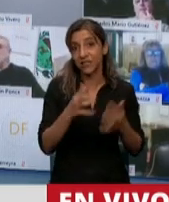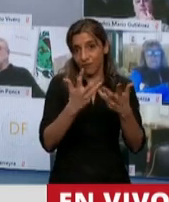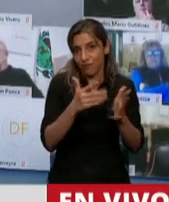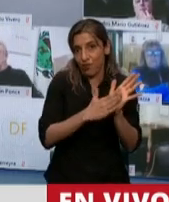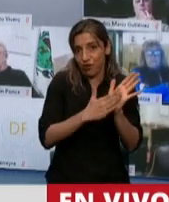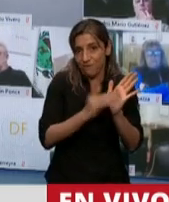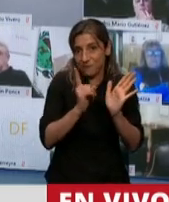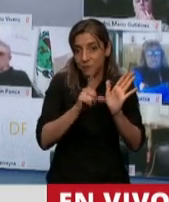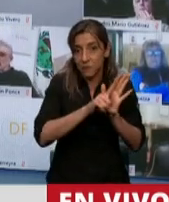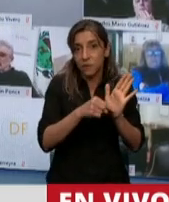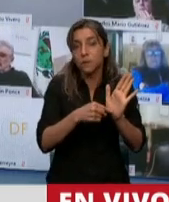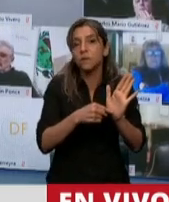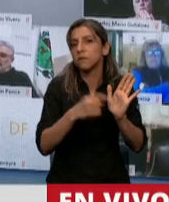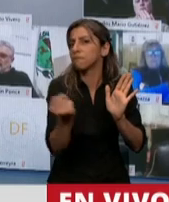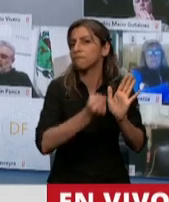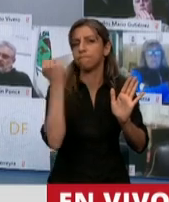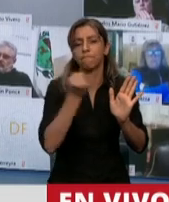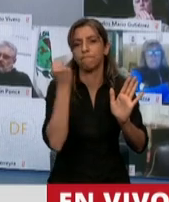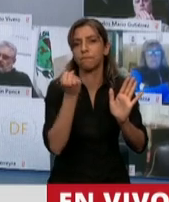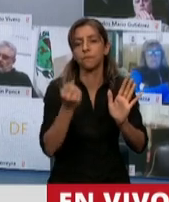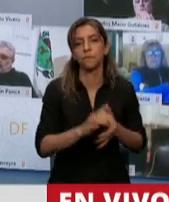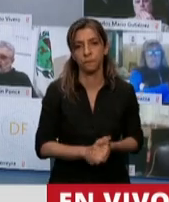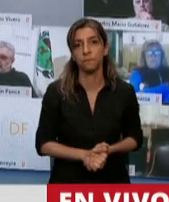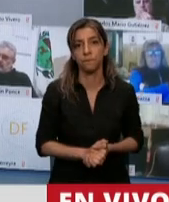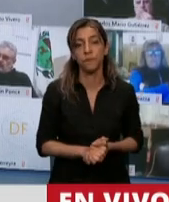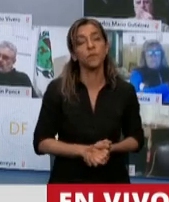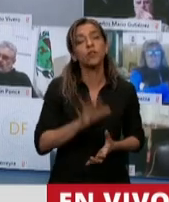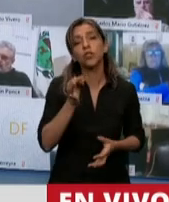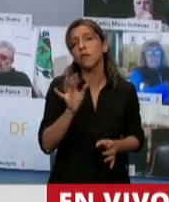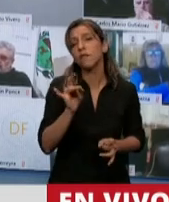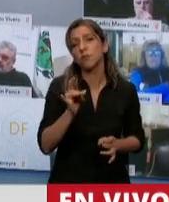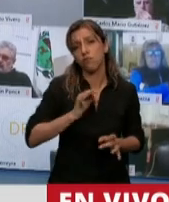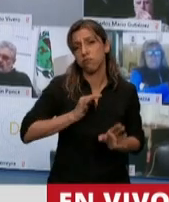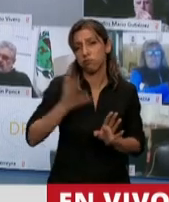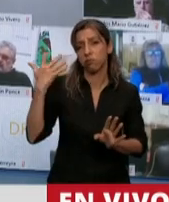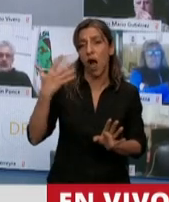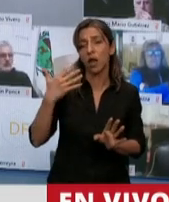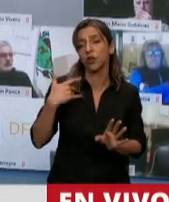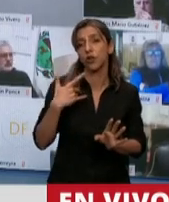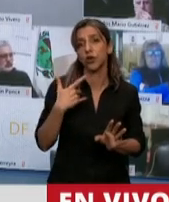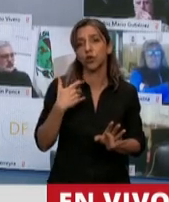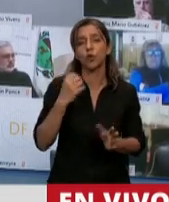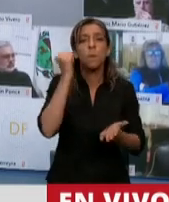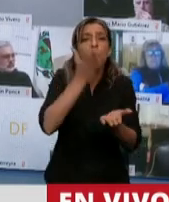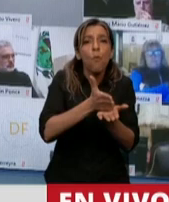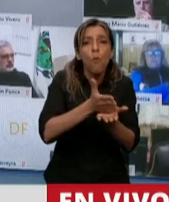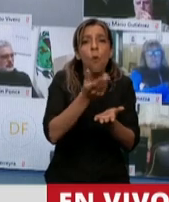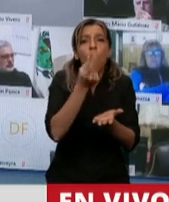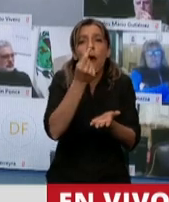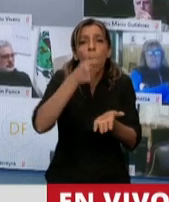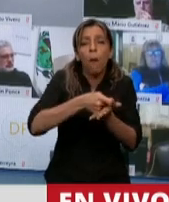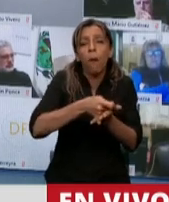que hoy estamos votando es importantísima, herramienta muy difícil, durante muchos años no se tocaron las multas, eran muy bajas,